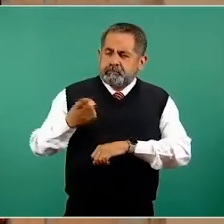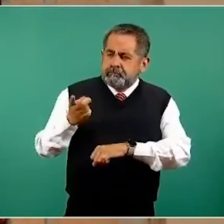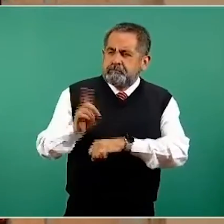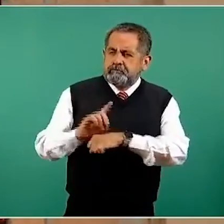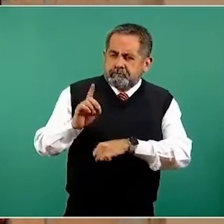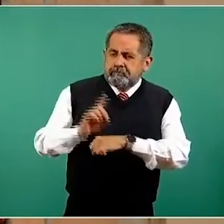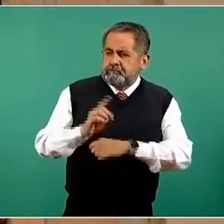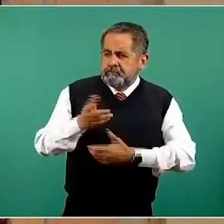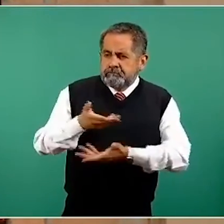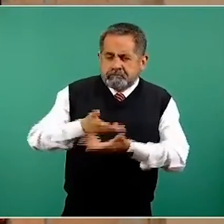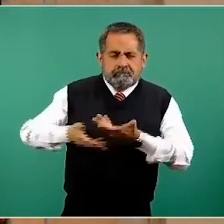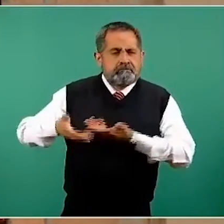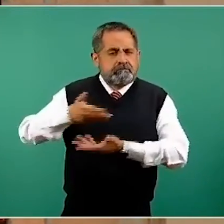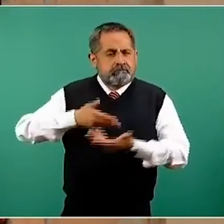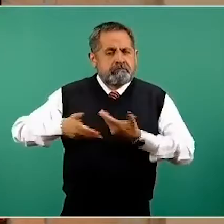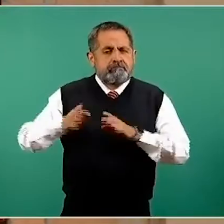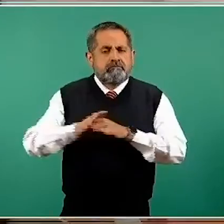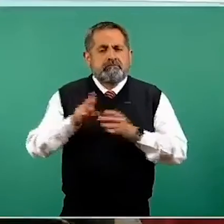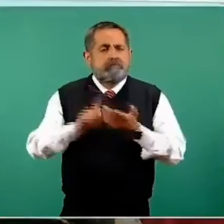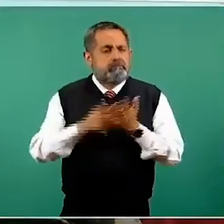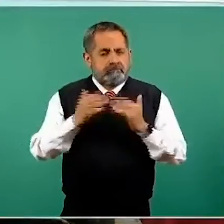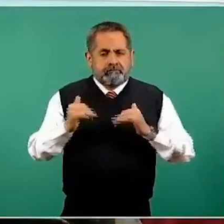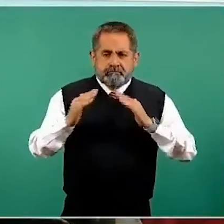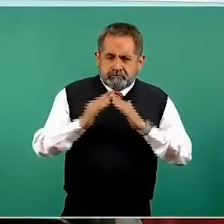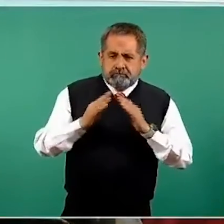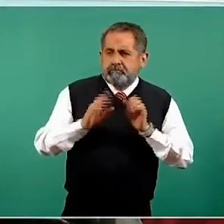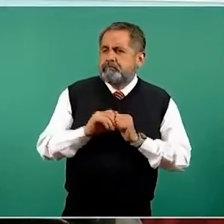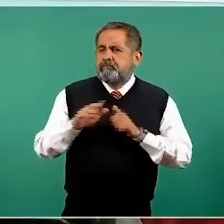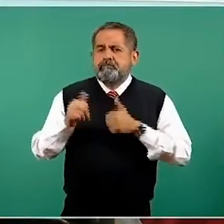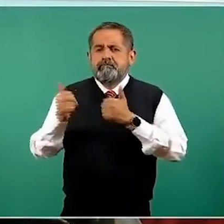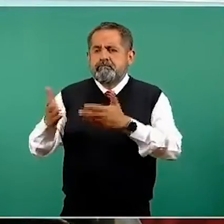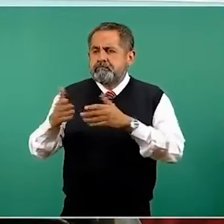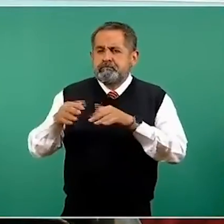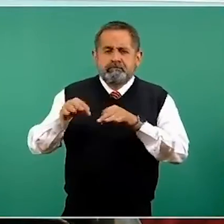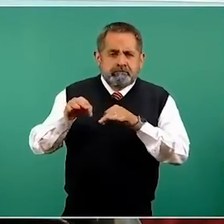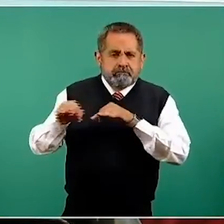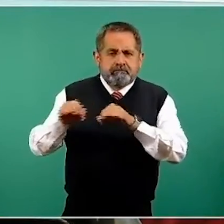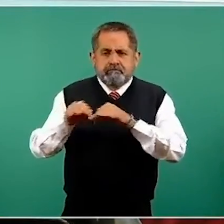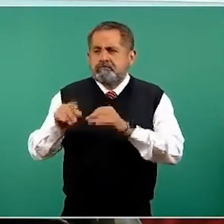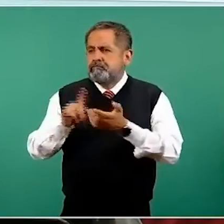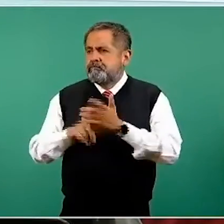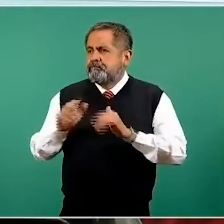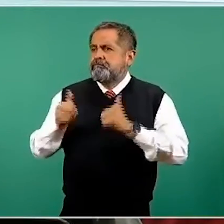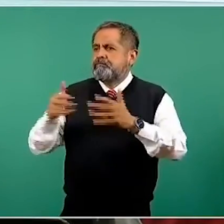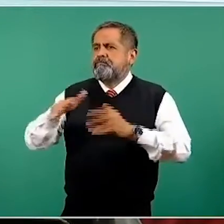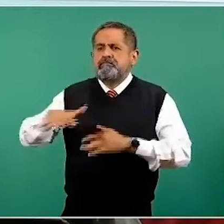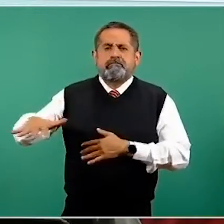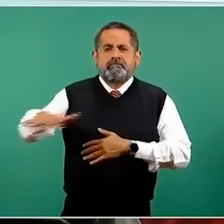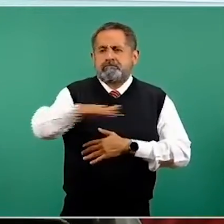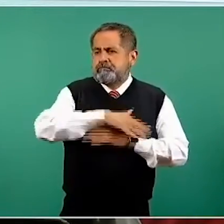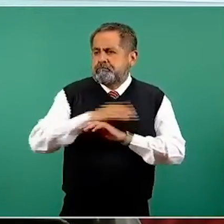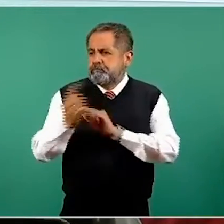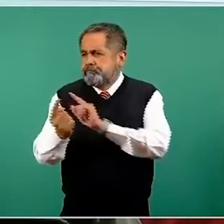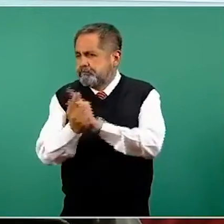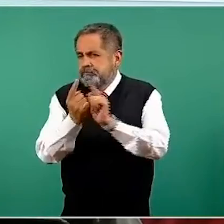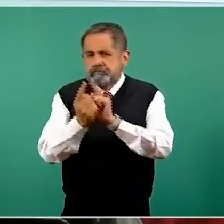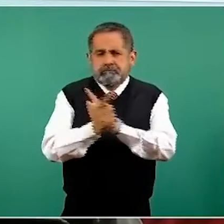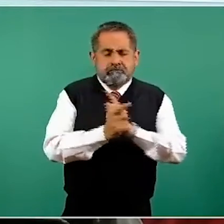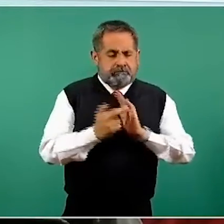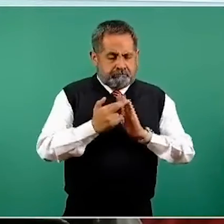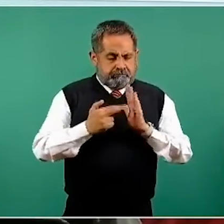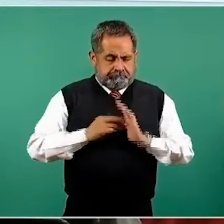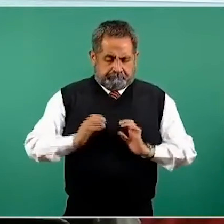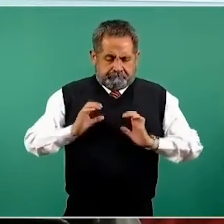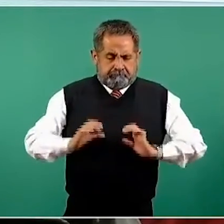tanto en nuestra interacción al interior del hogar, como en nuestra interacción cuando salimos al espacio público. Y si obviamente esto lo